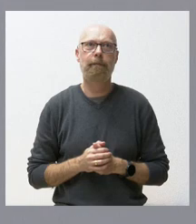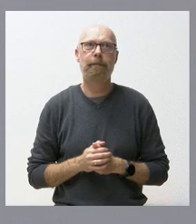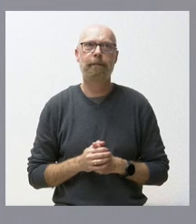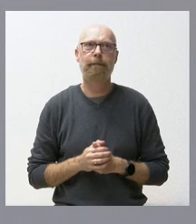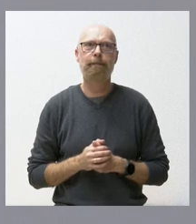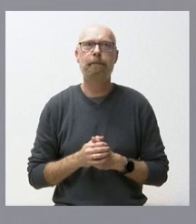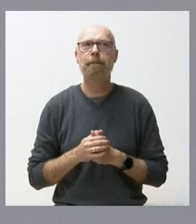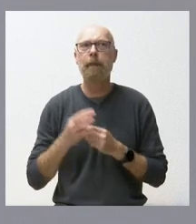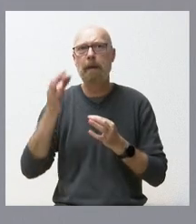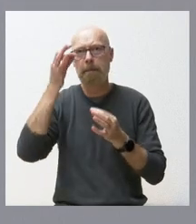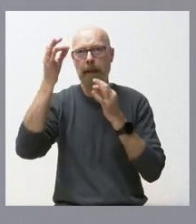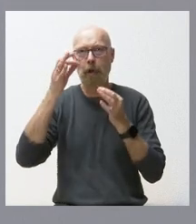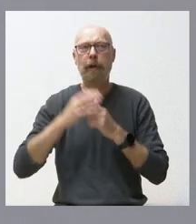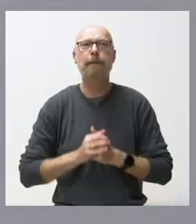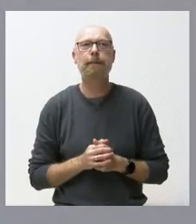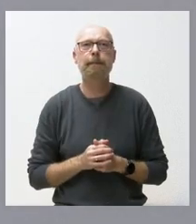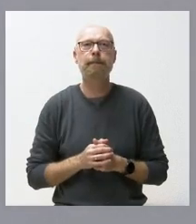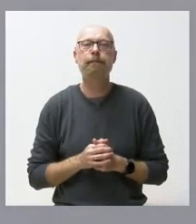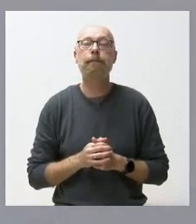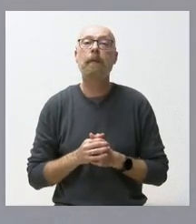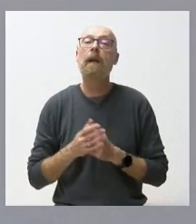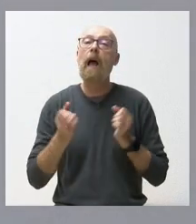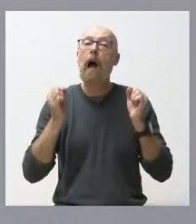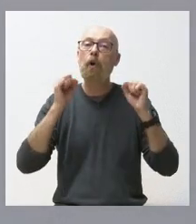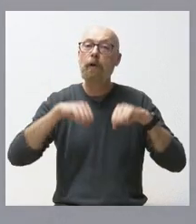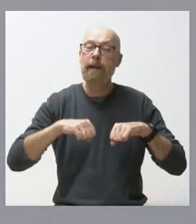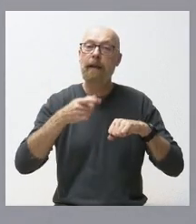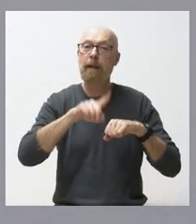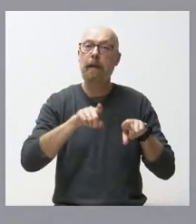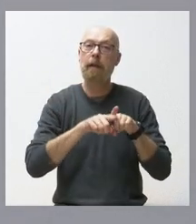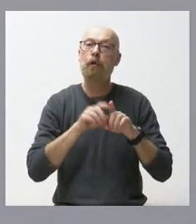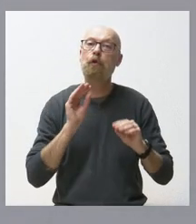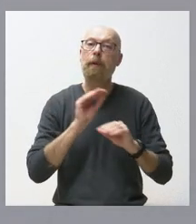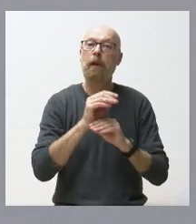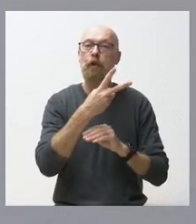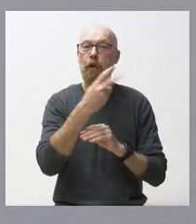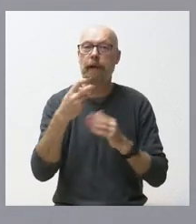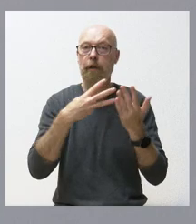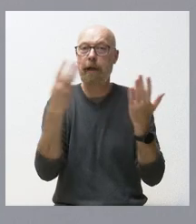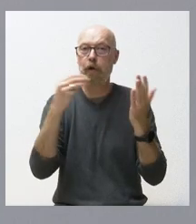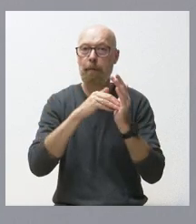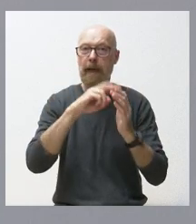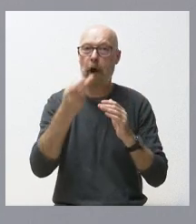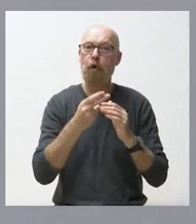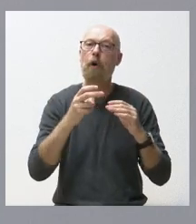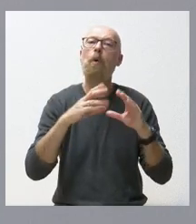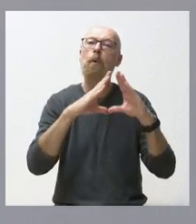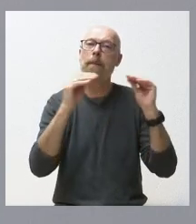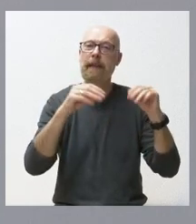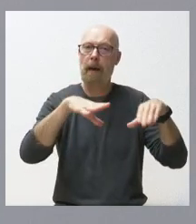y pesas. Autorizada una subvención de 218.000 euros destinada a la Universidad de Burgos para el desarrollo